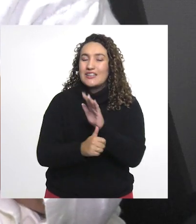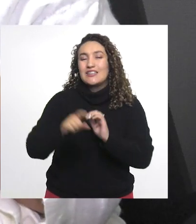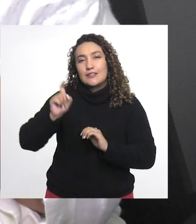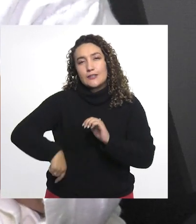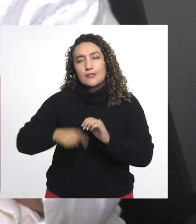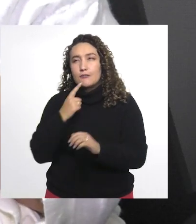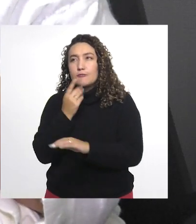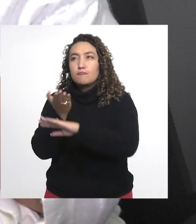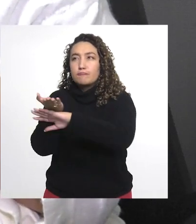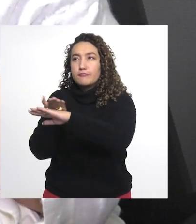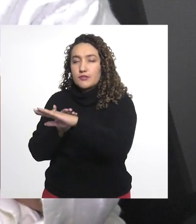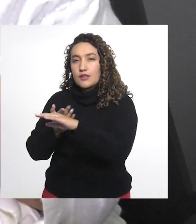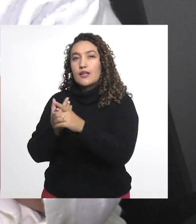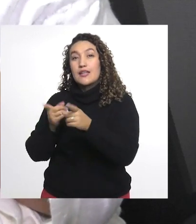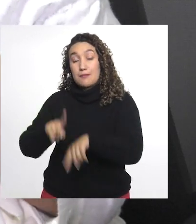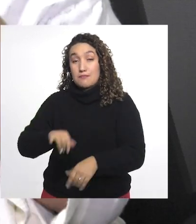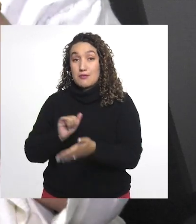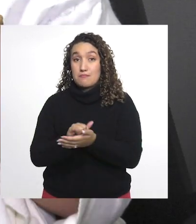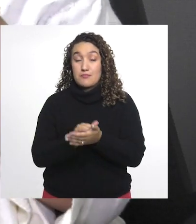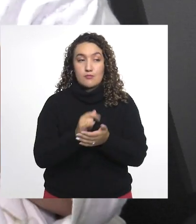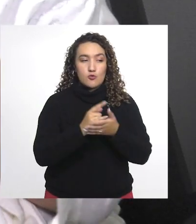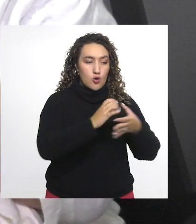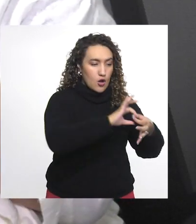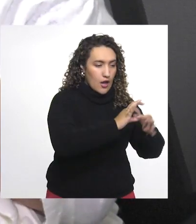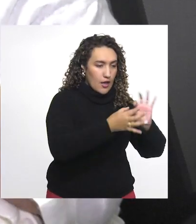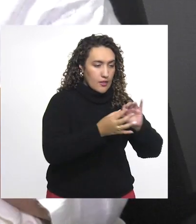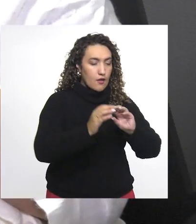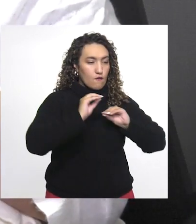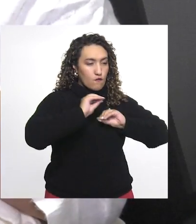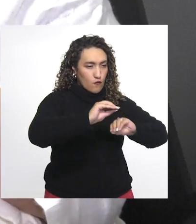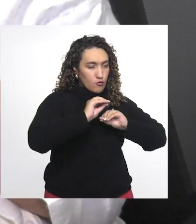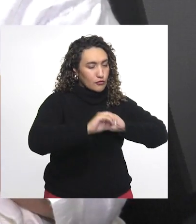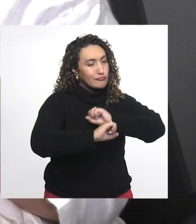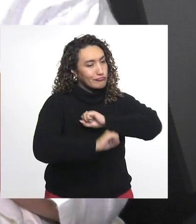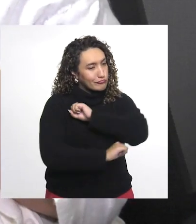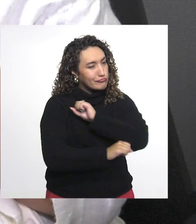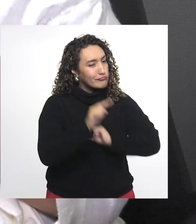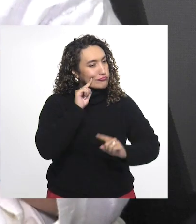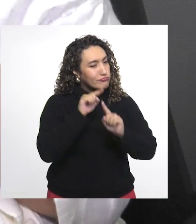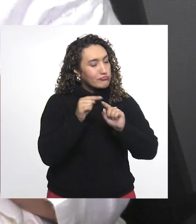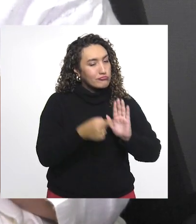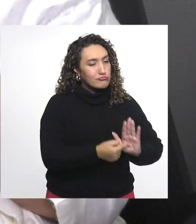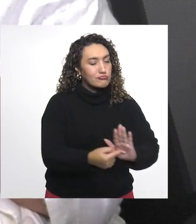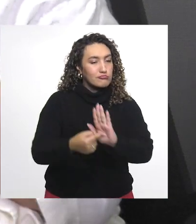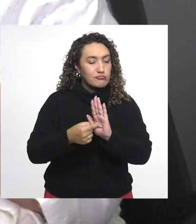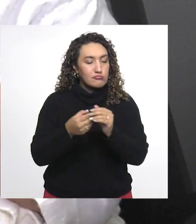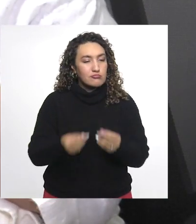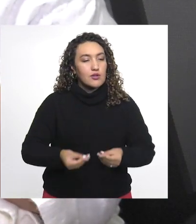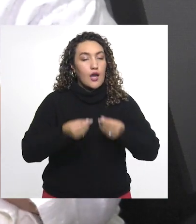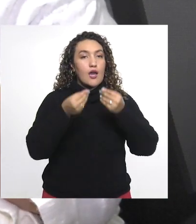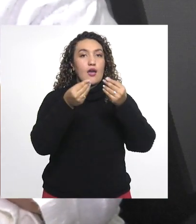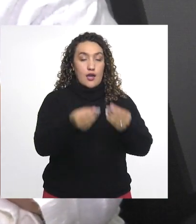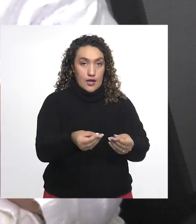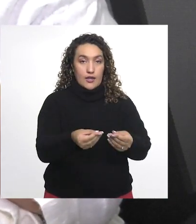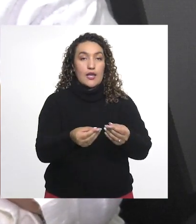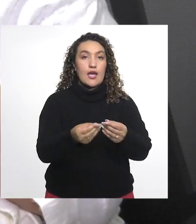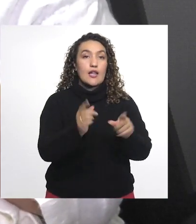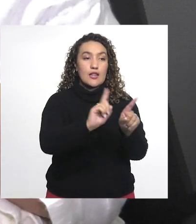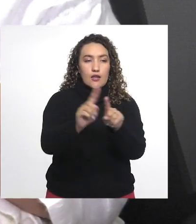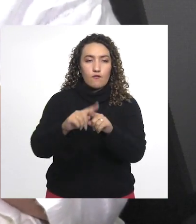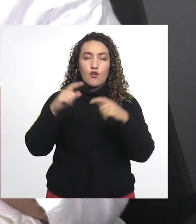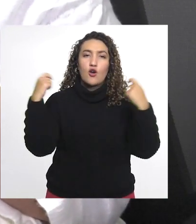y primero tiene que tener ya una base en sus cadenas de formación para poder presentar a los